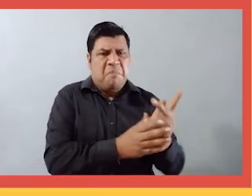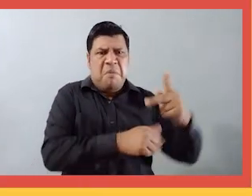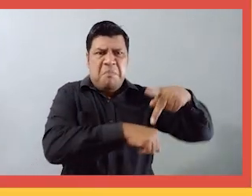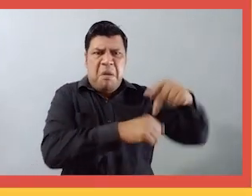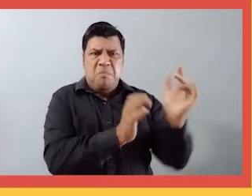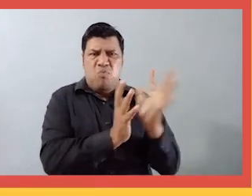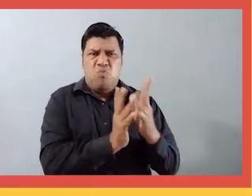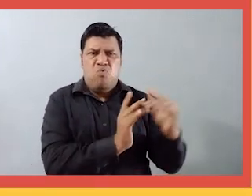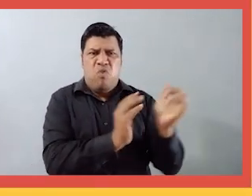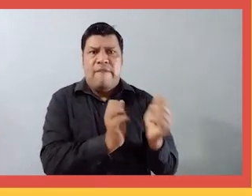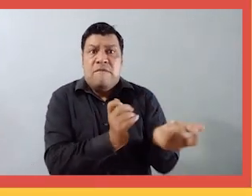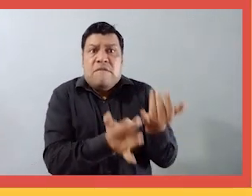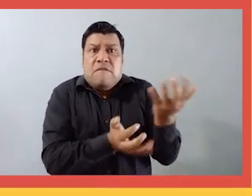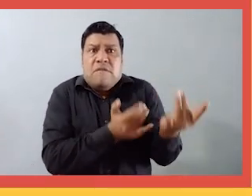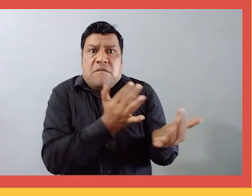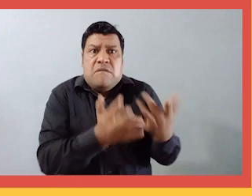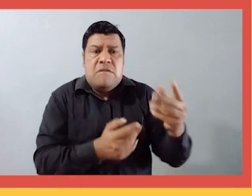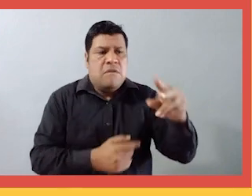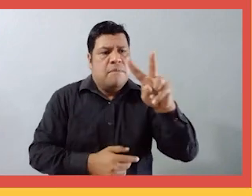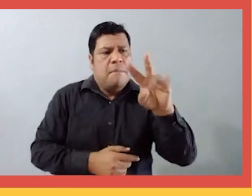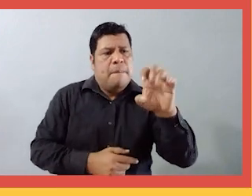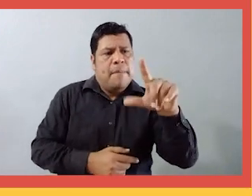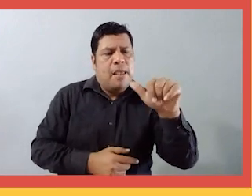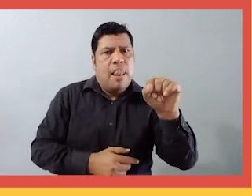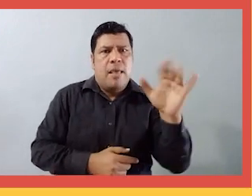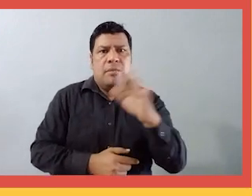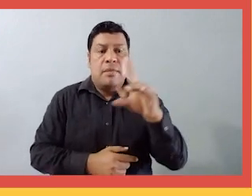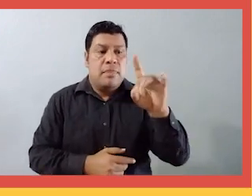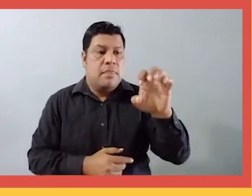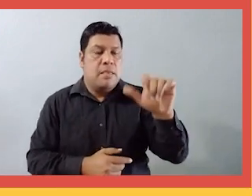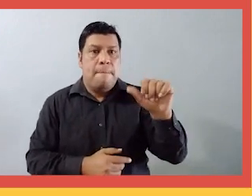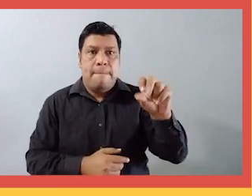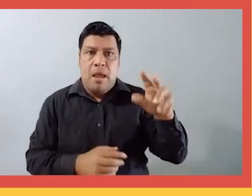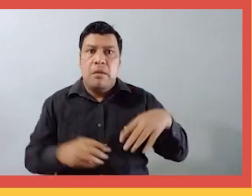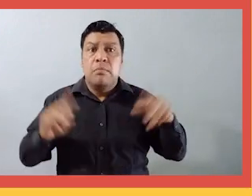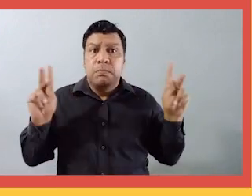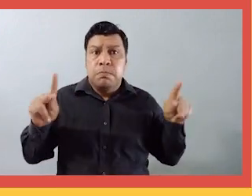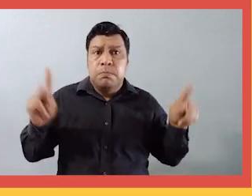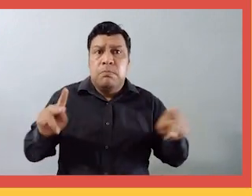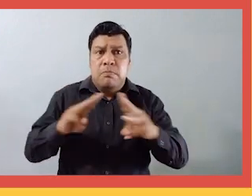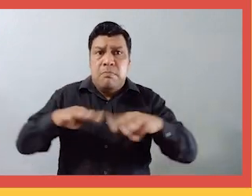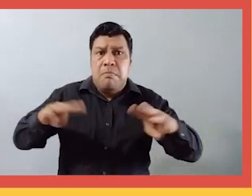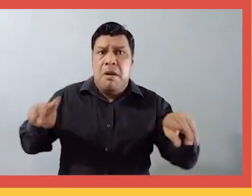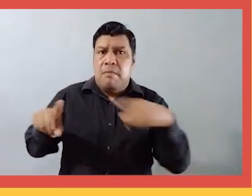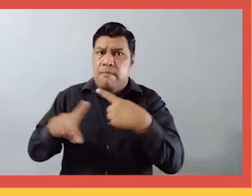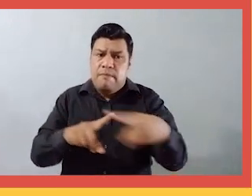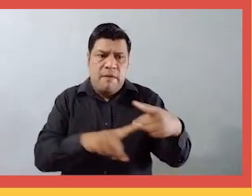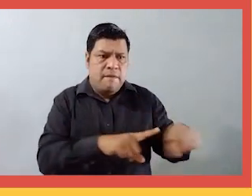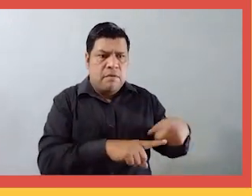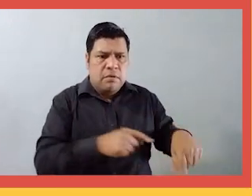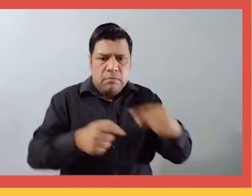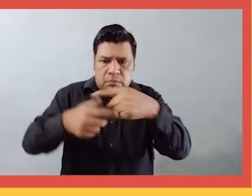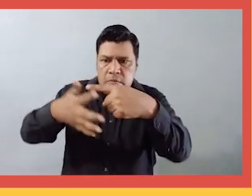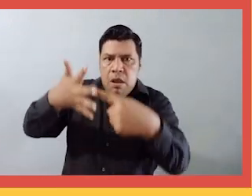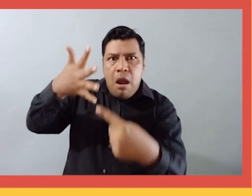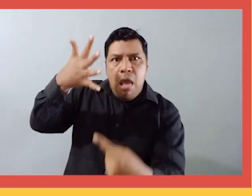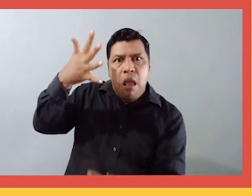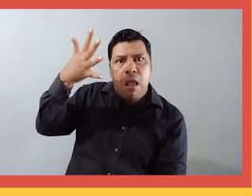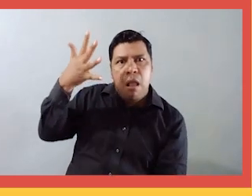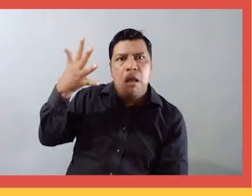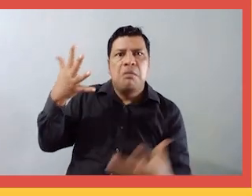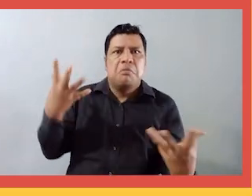grullas, corales de fuego, fragatas portuguesas, velas de mar, avispas de mar, entre otros. Pero,